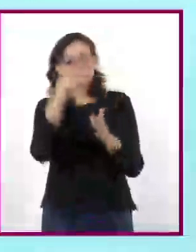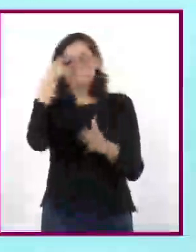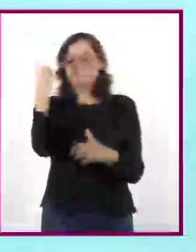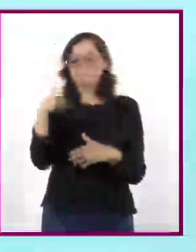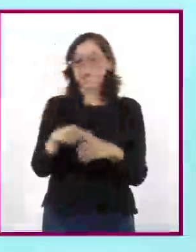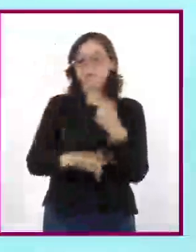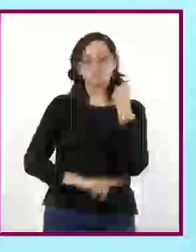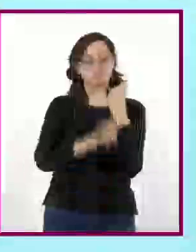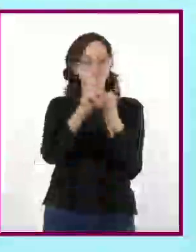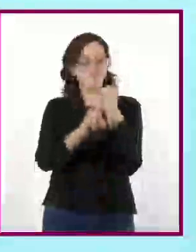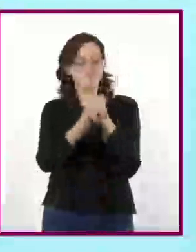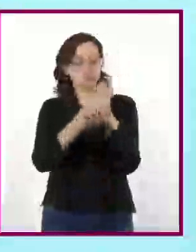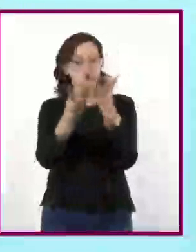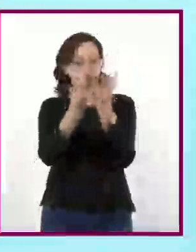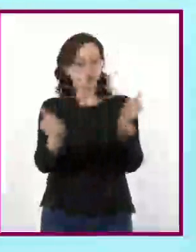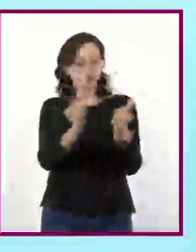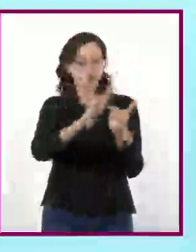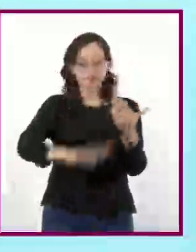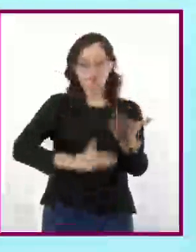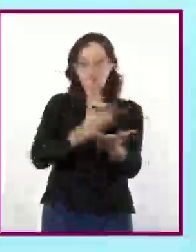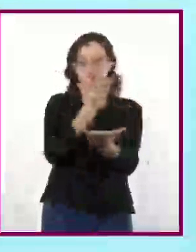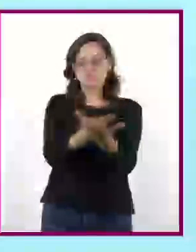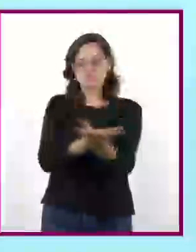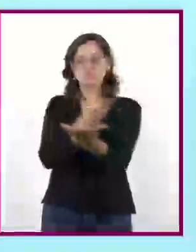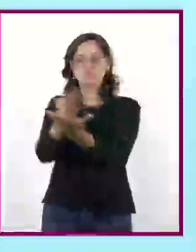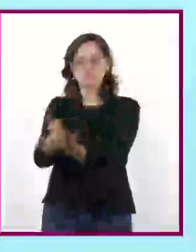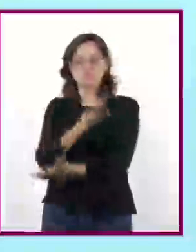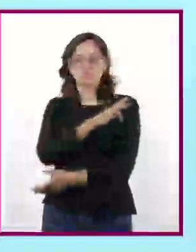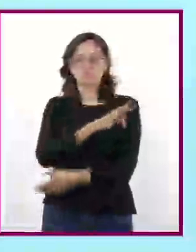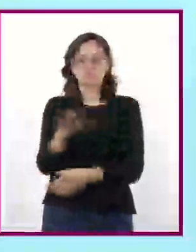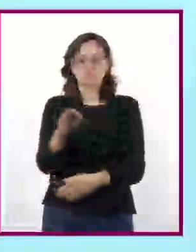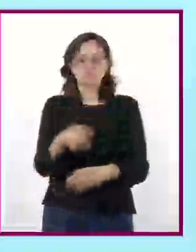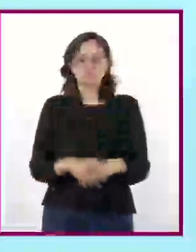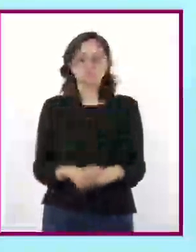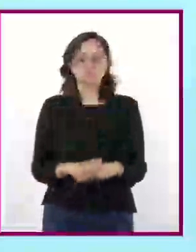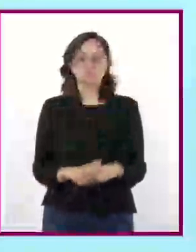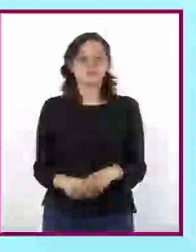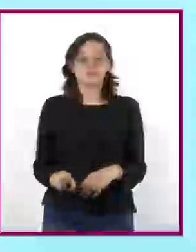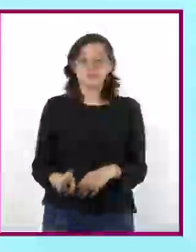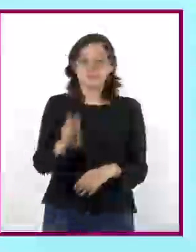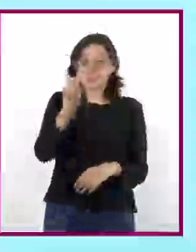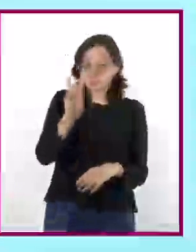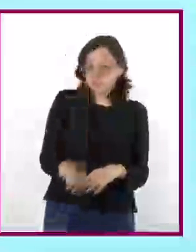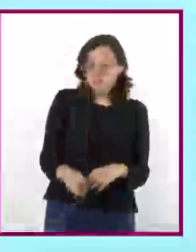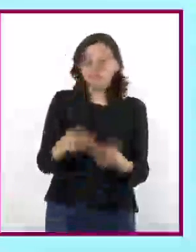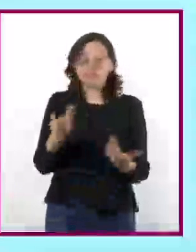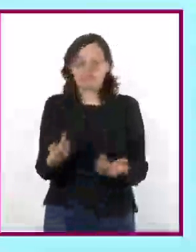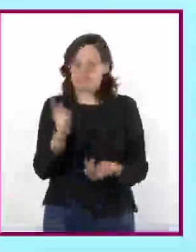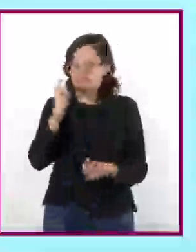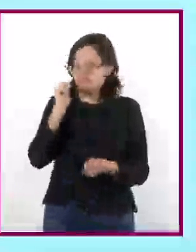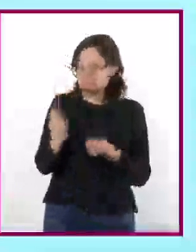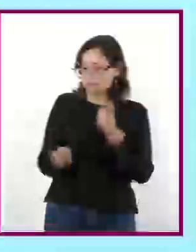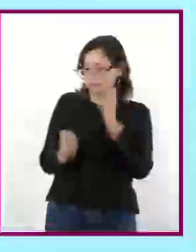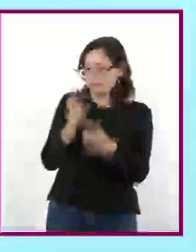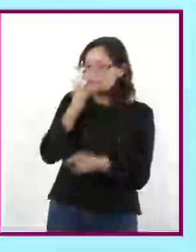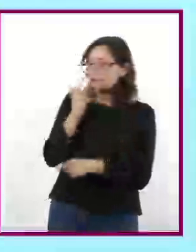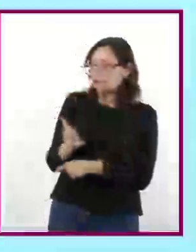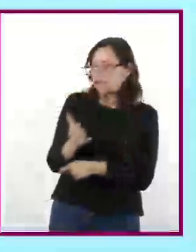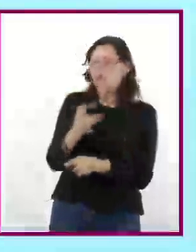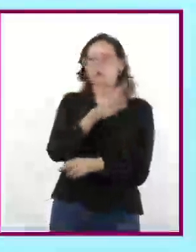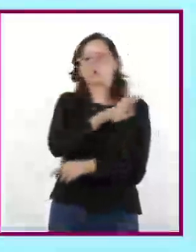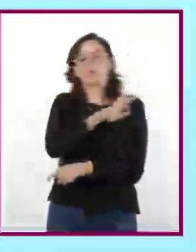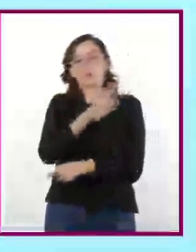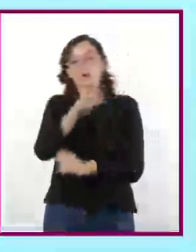ofrecer alternativas o soluciones a los retos del mundo actual. Sin duda, los estudios de caso nos permiten ordenar